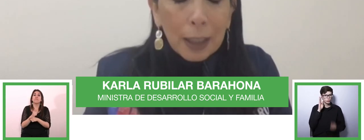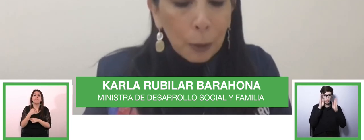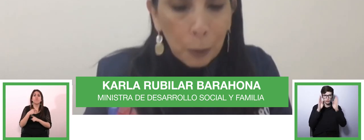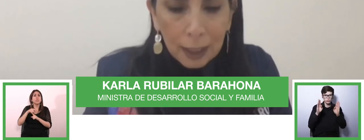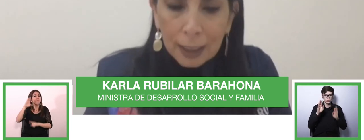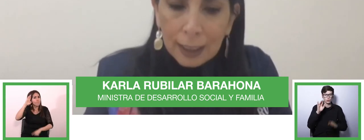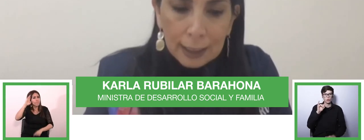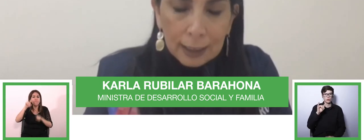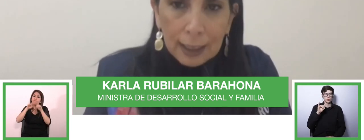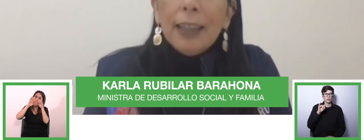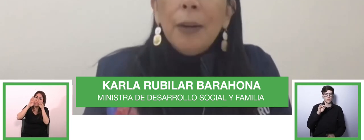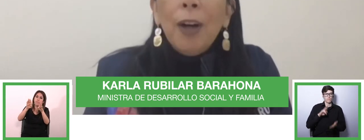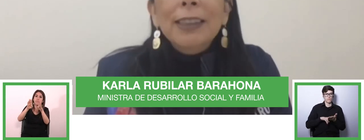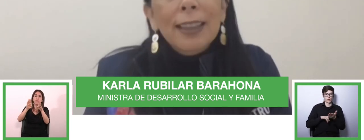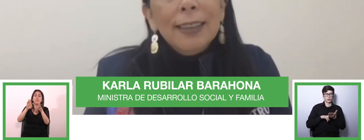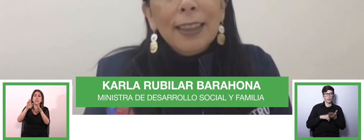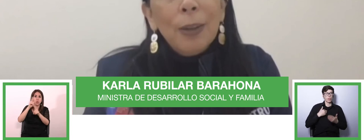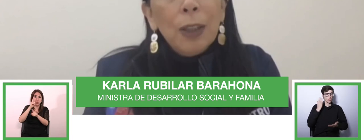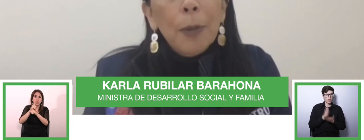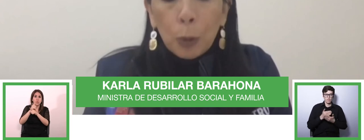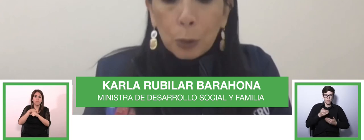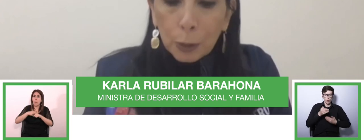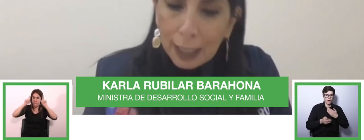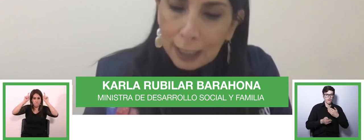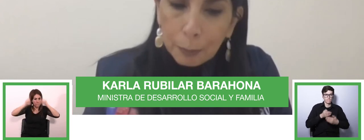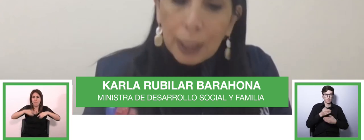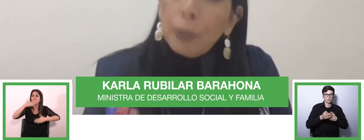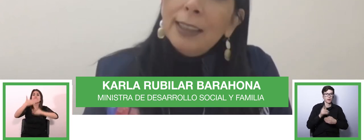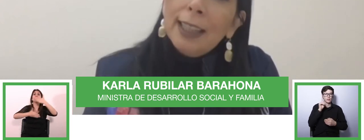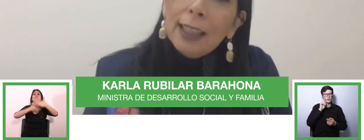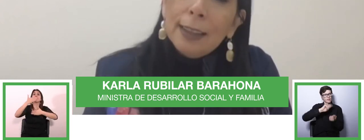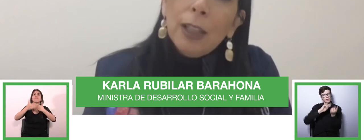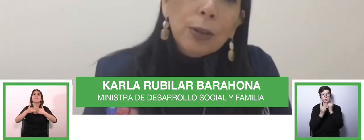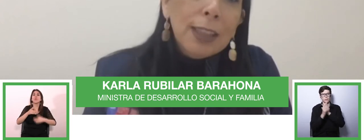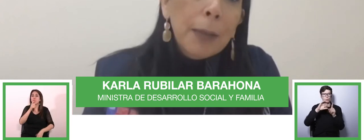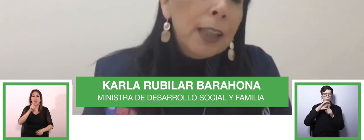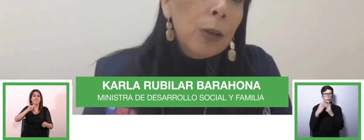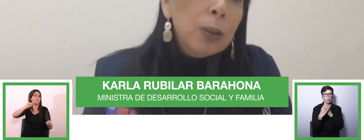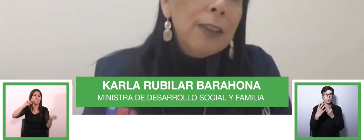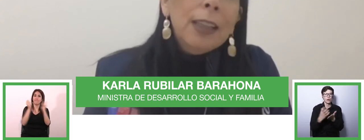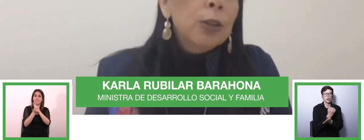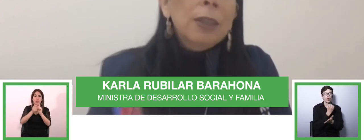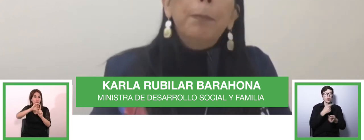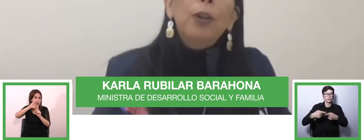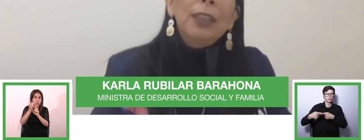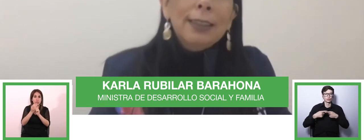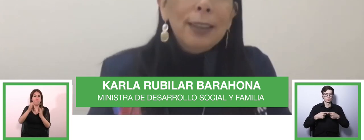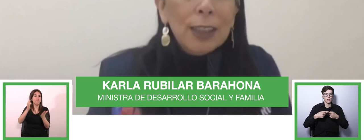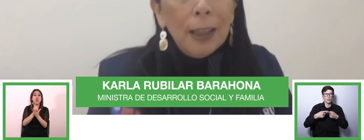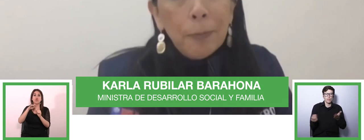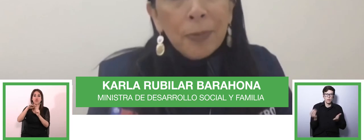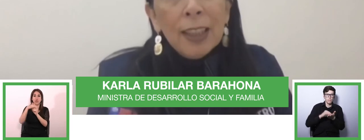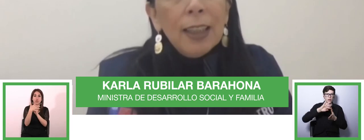lugar a duda debemos avanzar hacia tener un cambio cultural para poder llegar a ser una sociedad más inclusiva que no se impone